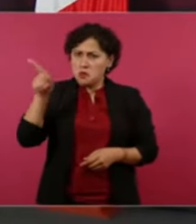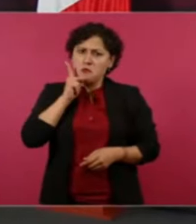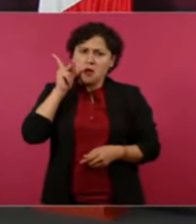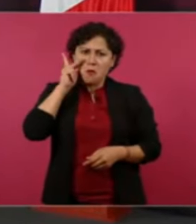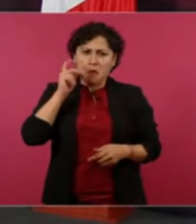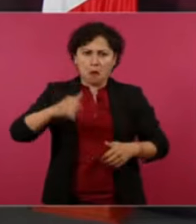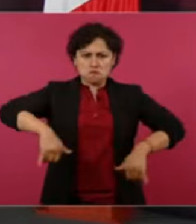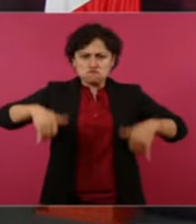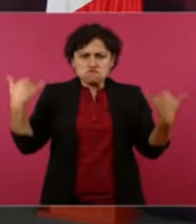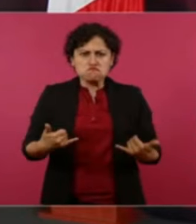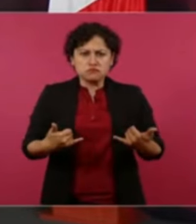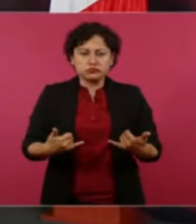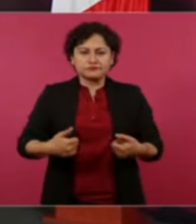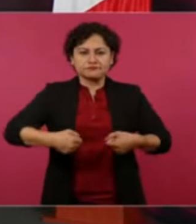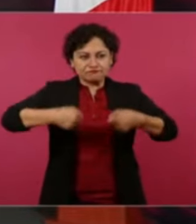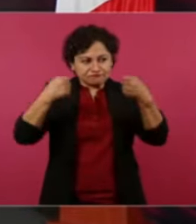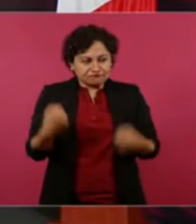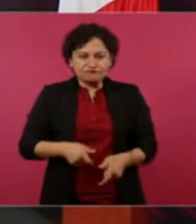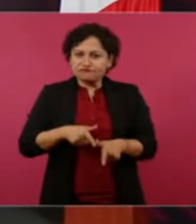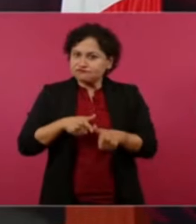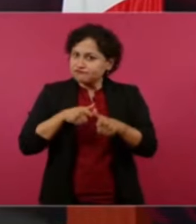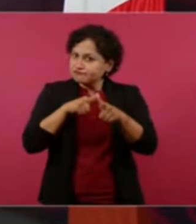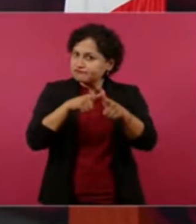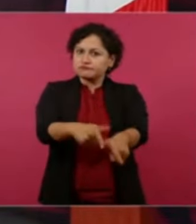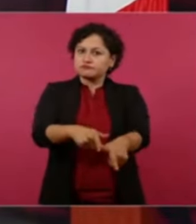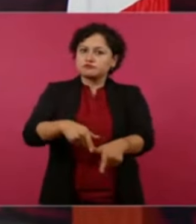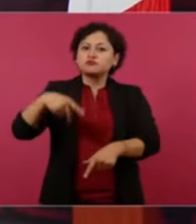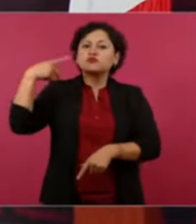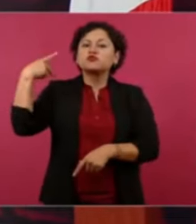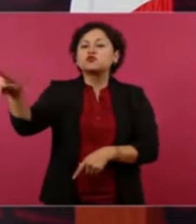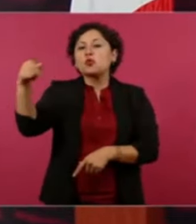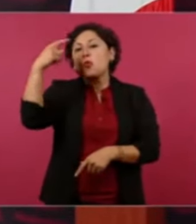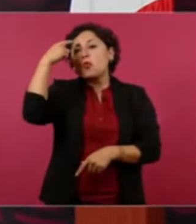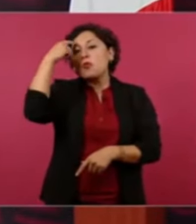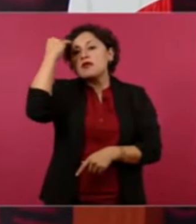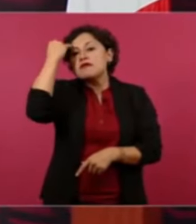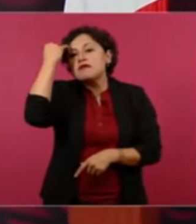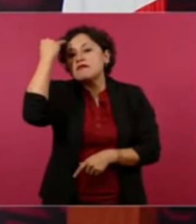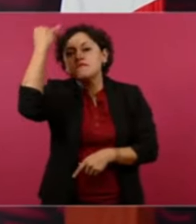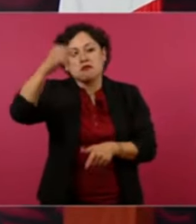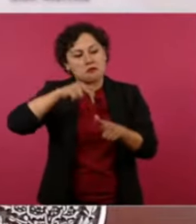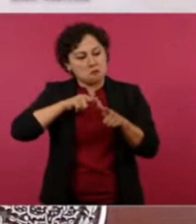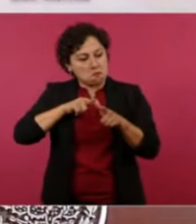mantiene su su postura